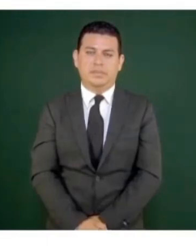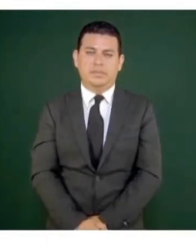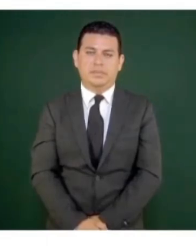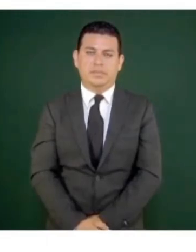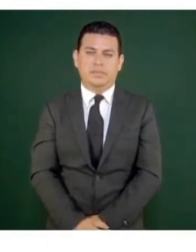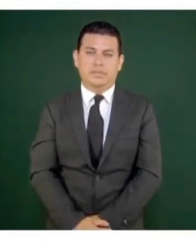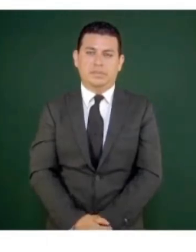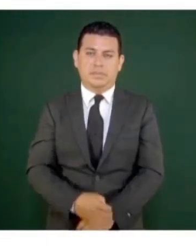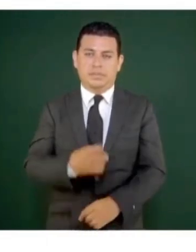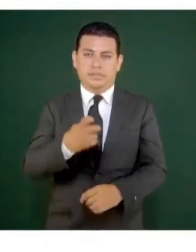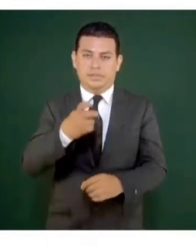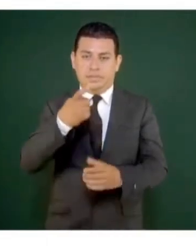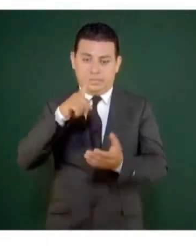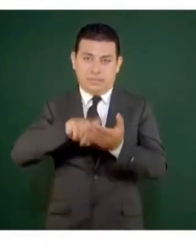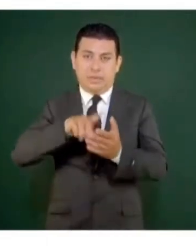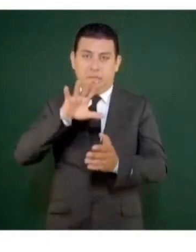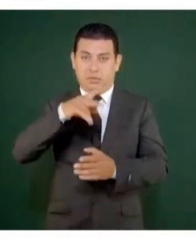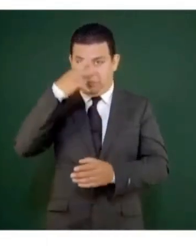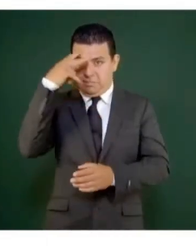es el águila imperial.